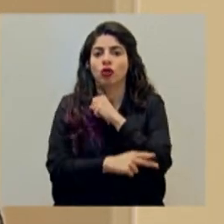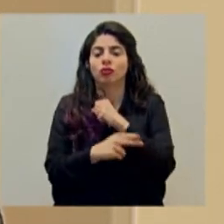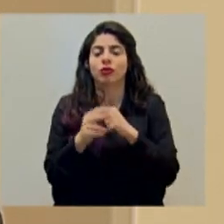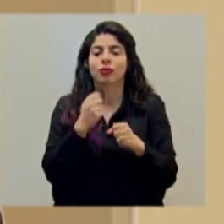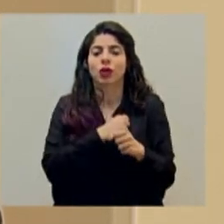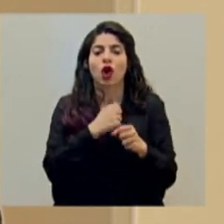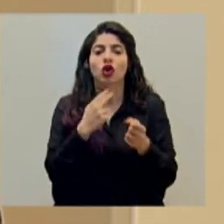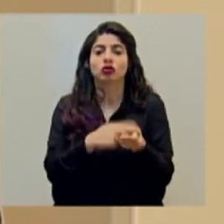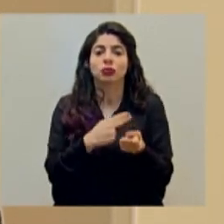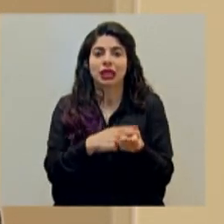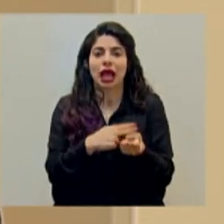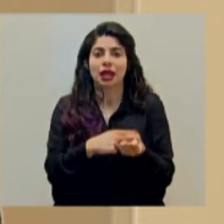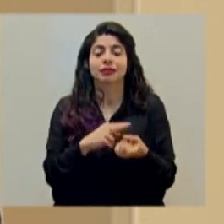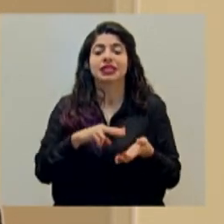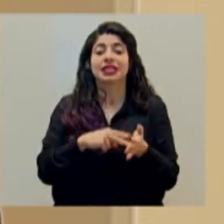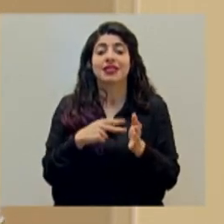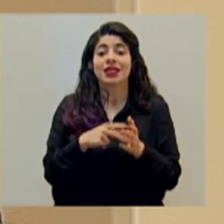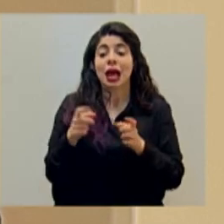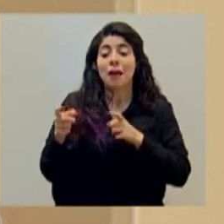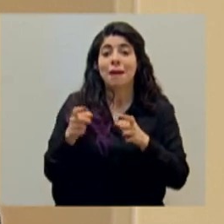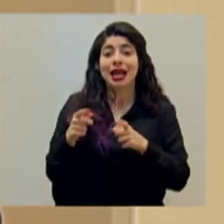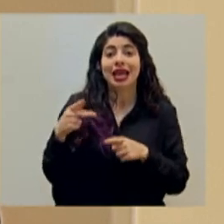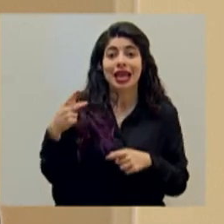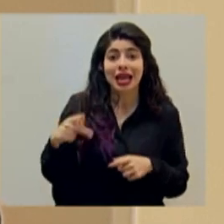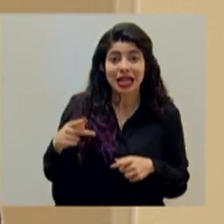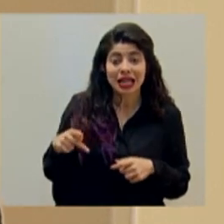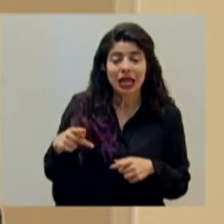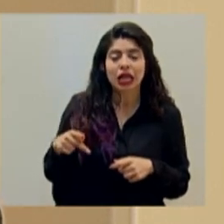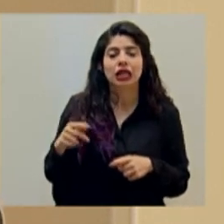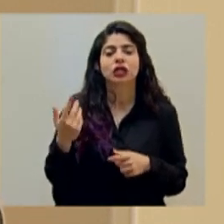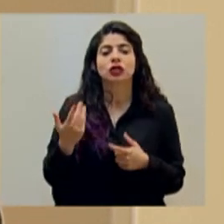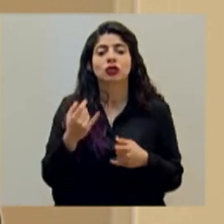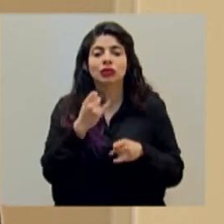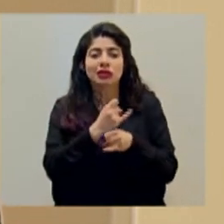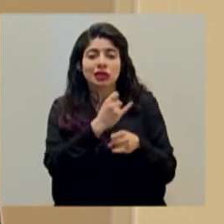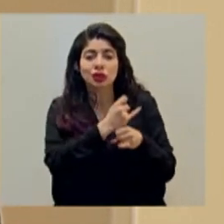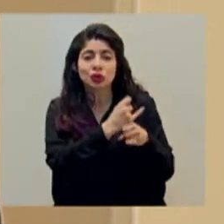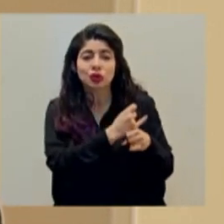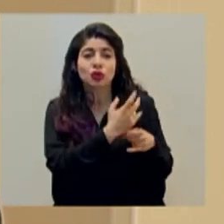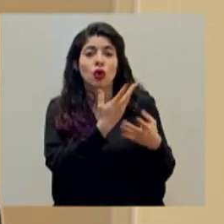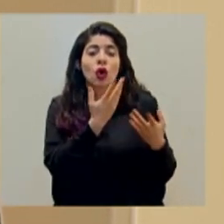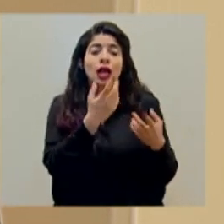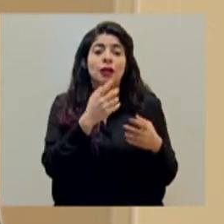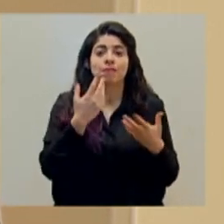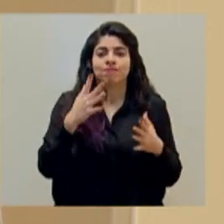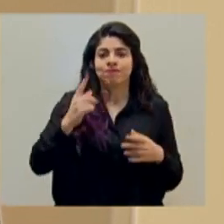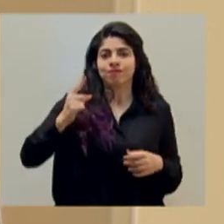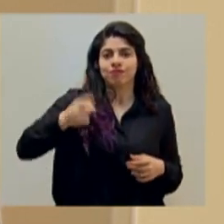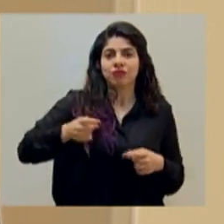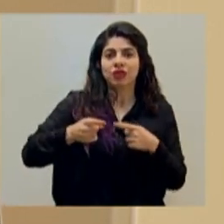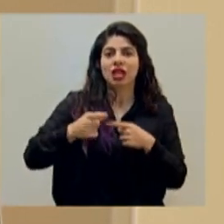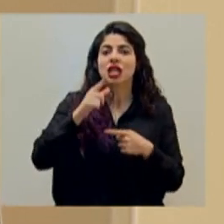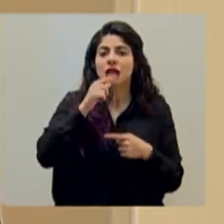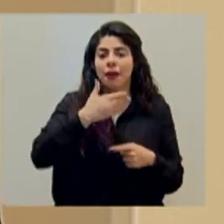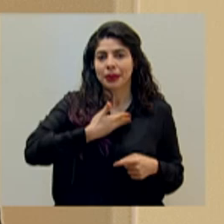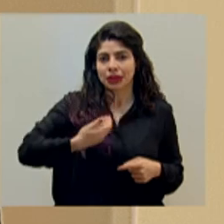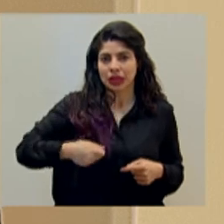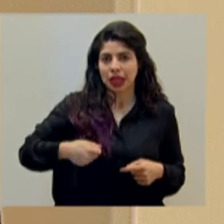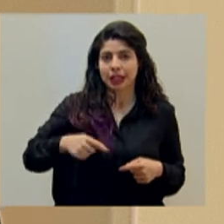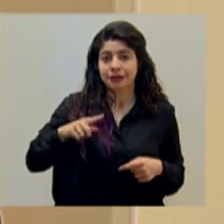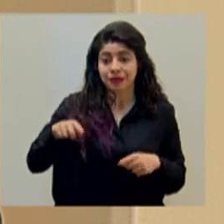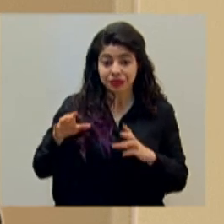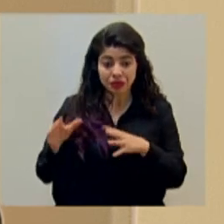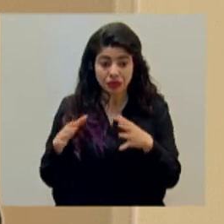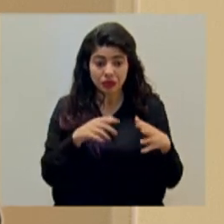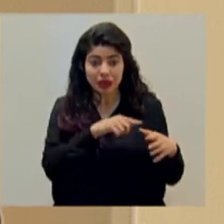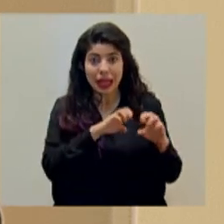reforzando con equipos de gestores de riesgo, con equipos de las diferentes instituciones, así se ha instruido por parte del señor presidente, para